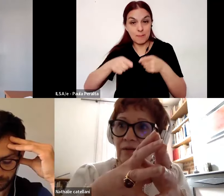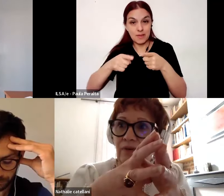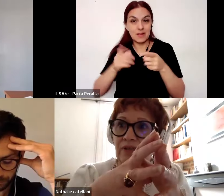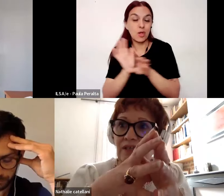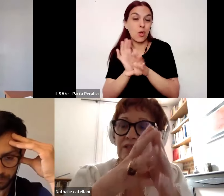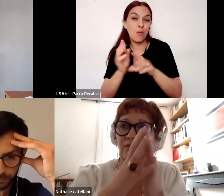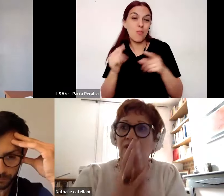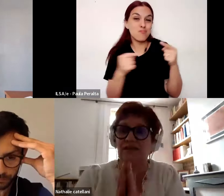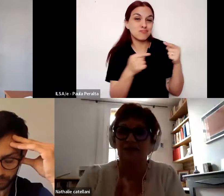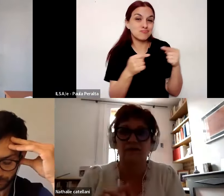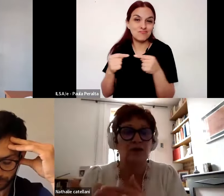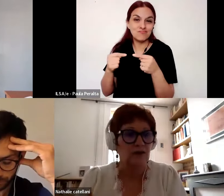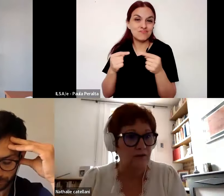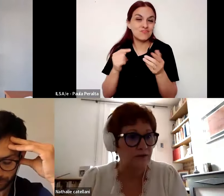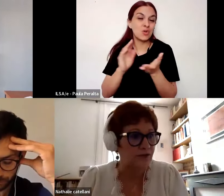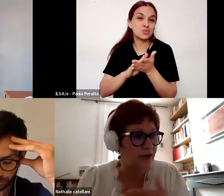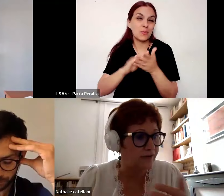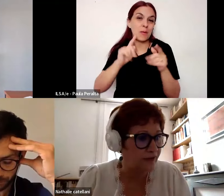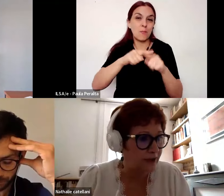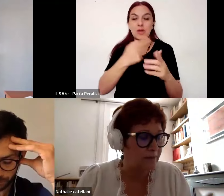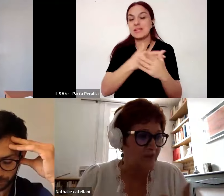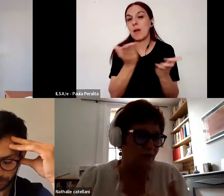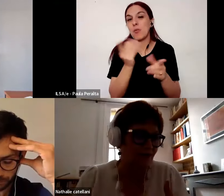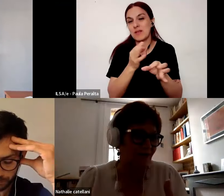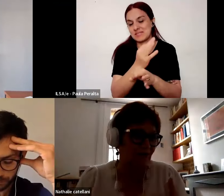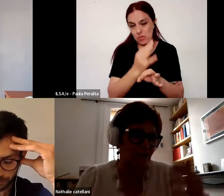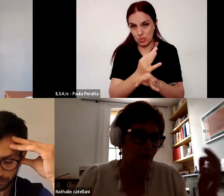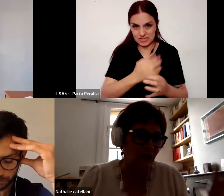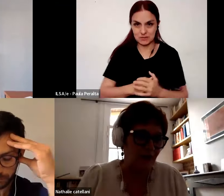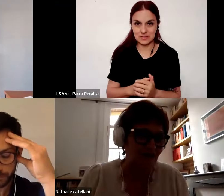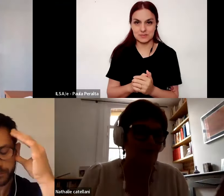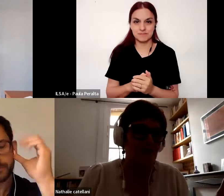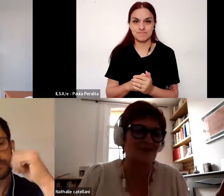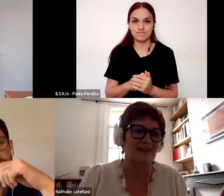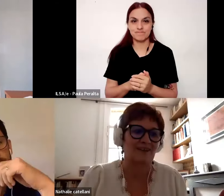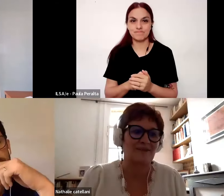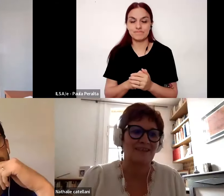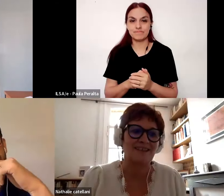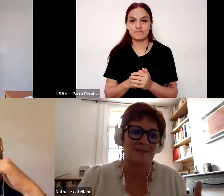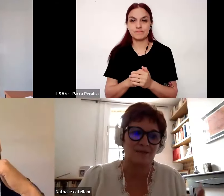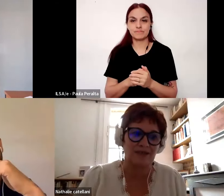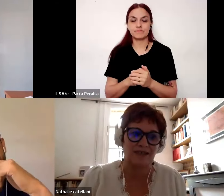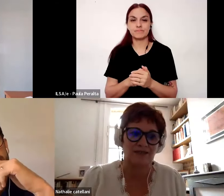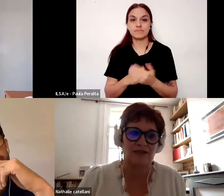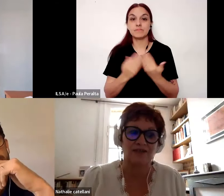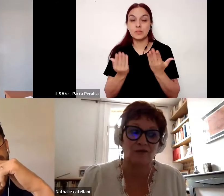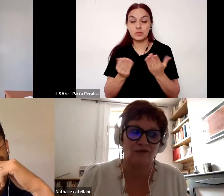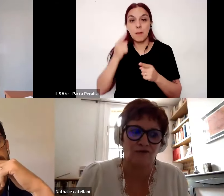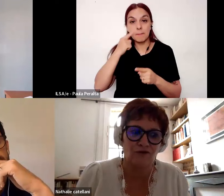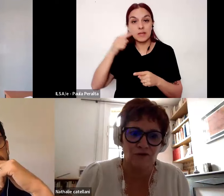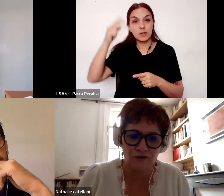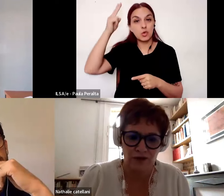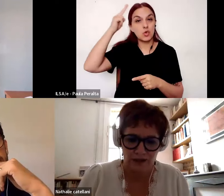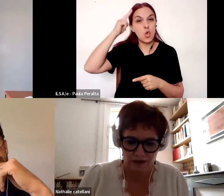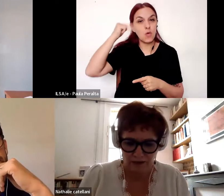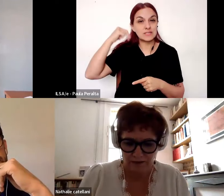con las políticas educativas esto a partir de 1990